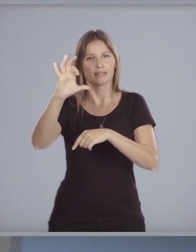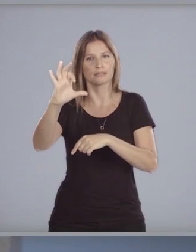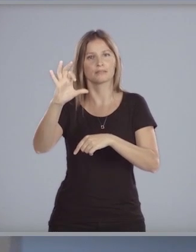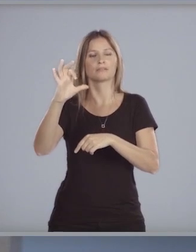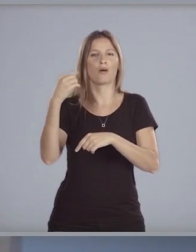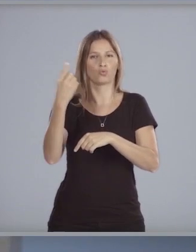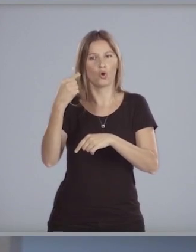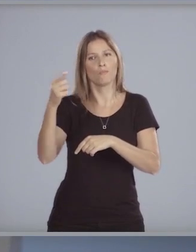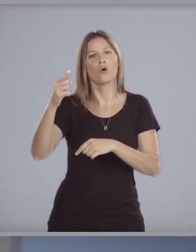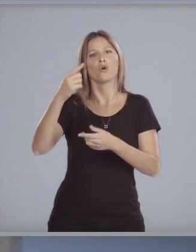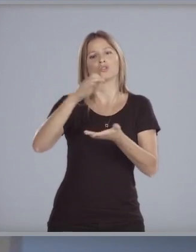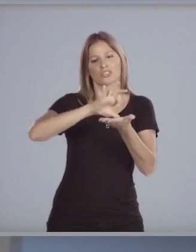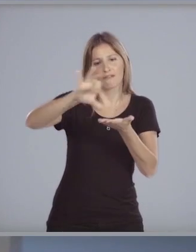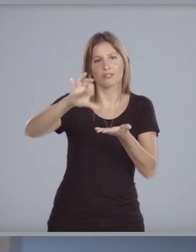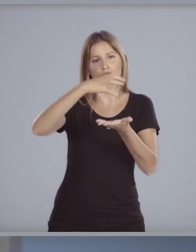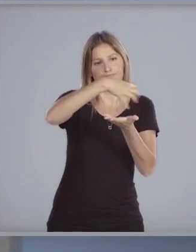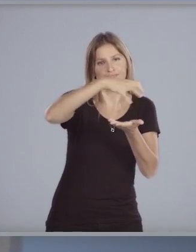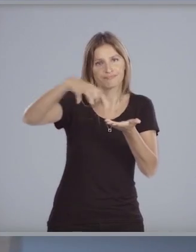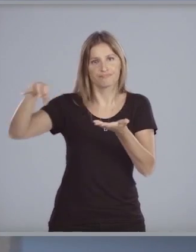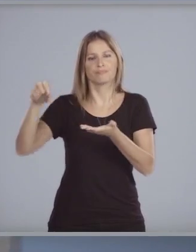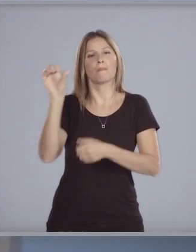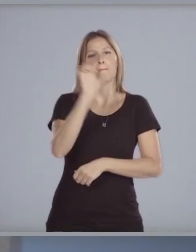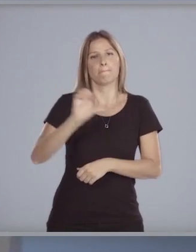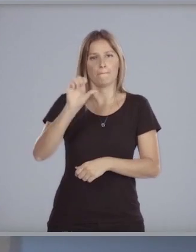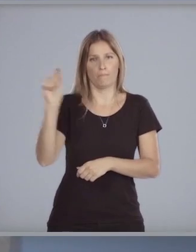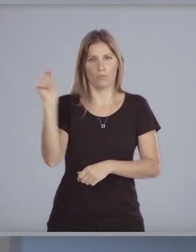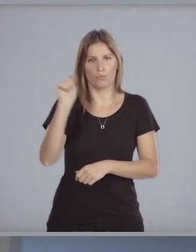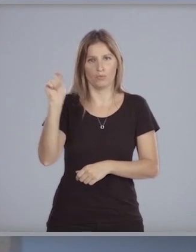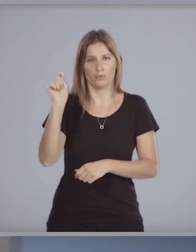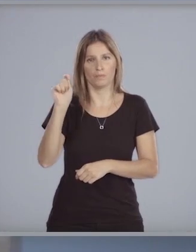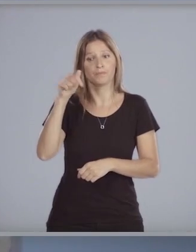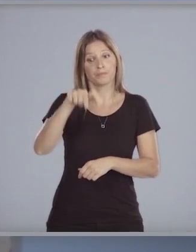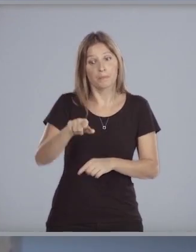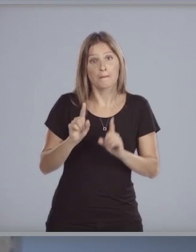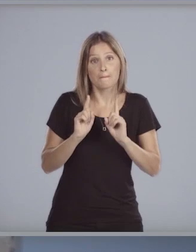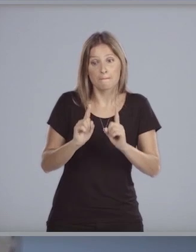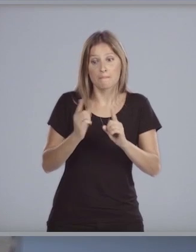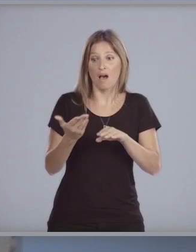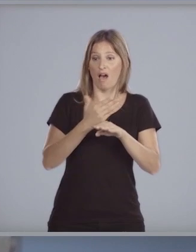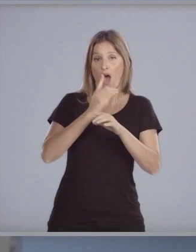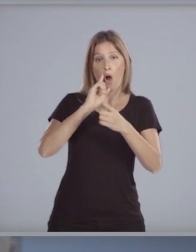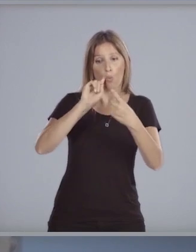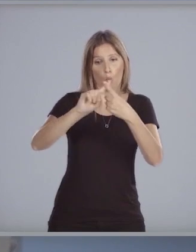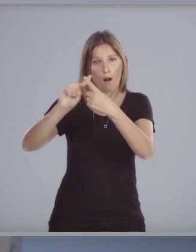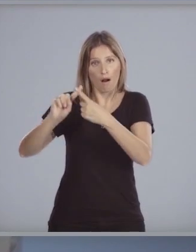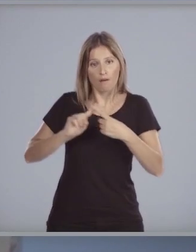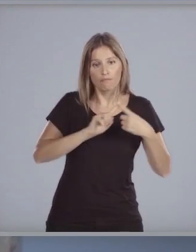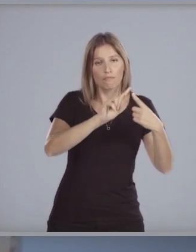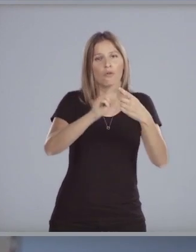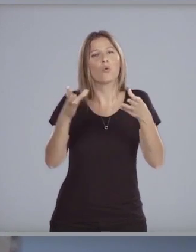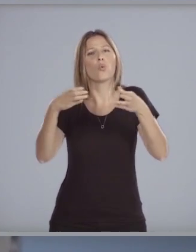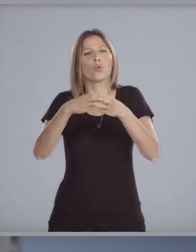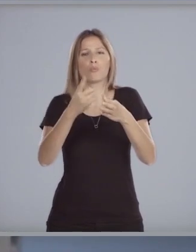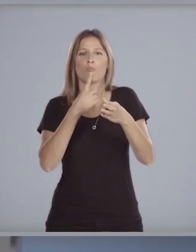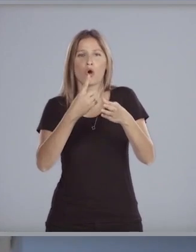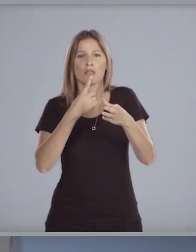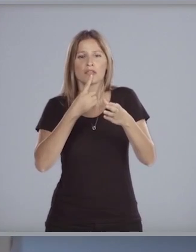descentralizados y empresas públicos. Y en función de los acuerdos alcanzados con los partidos políticos con